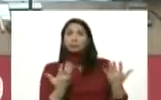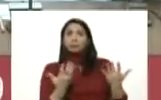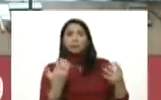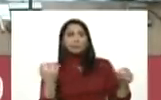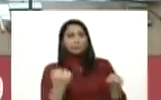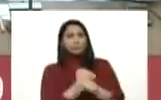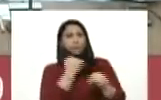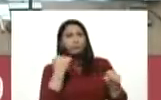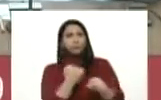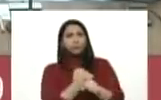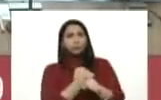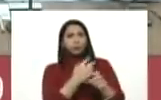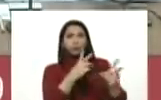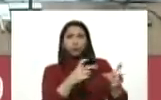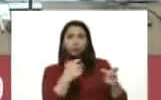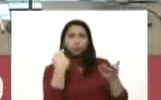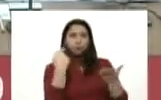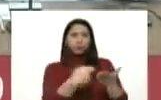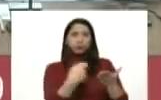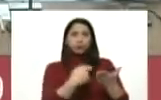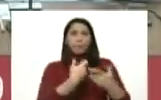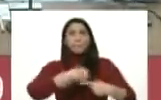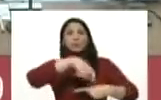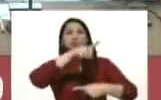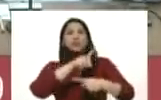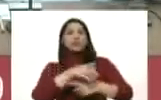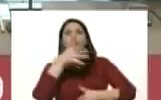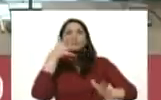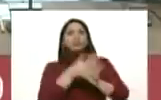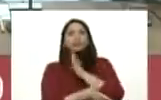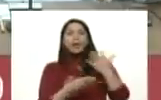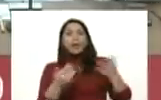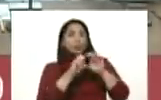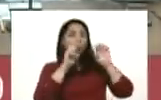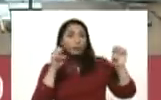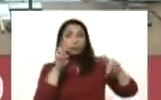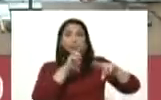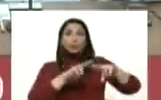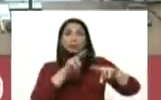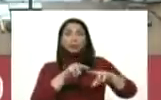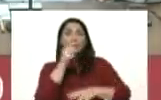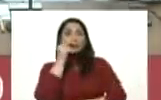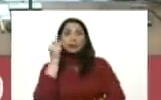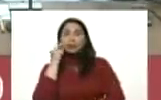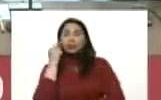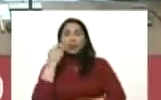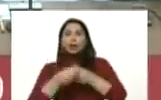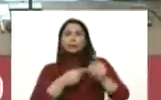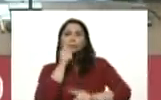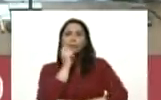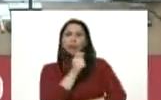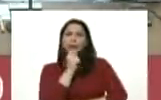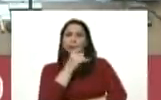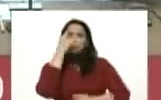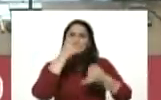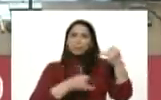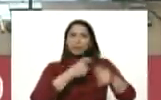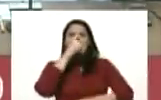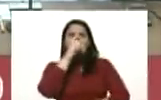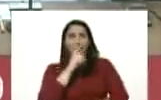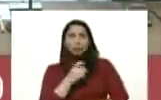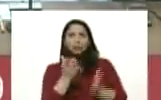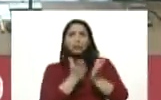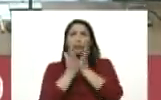trabajo el ingreso la prioridad es la educación de los niños hacer las tareas culminar bien el año escolar